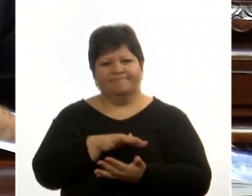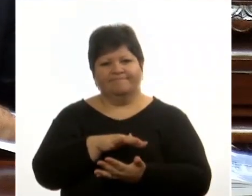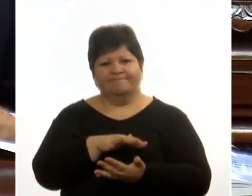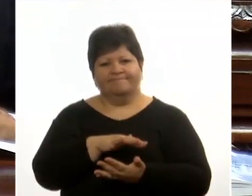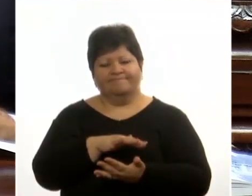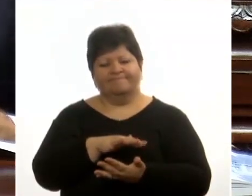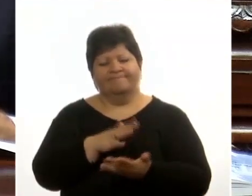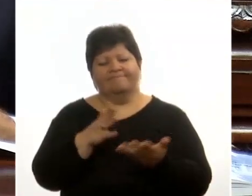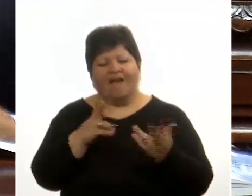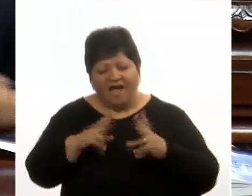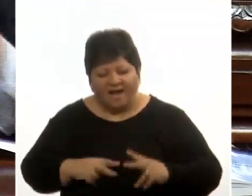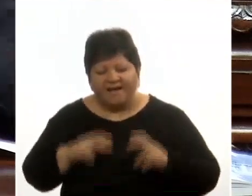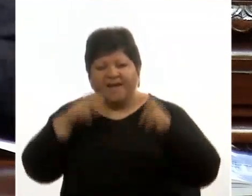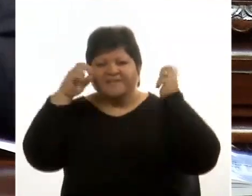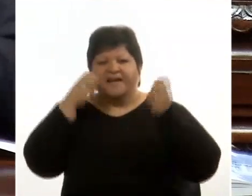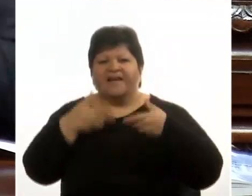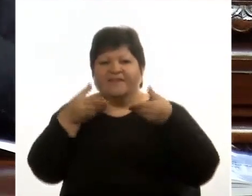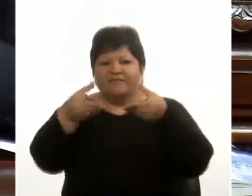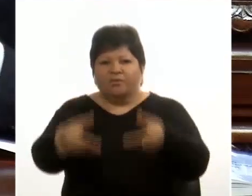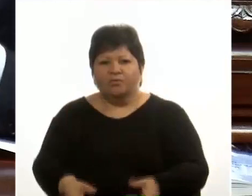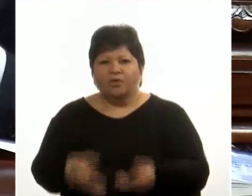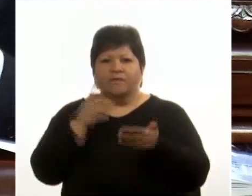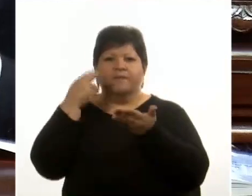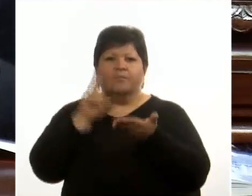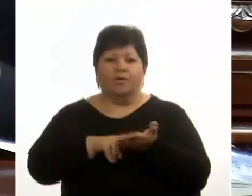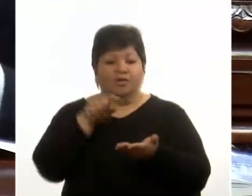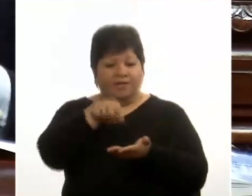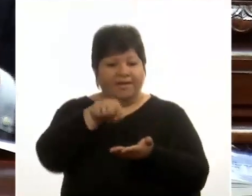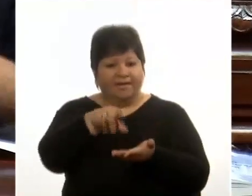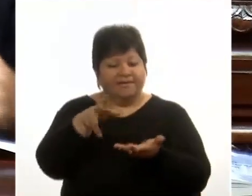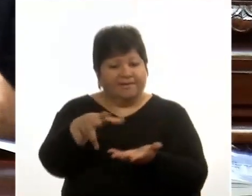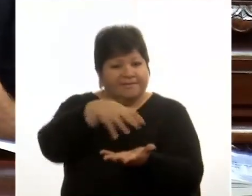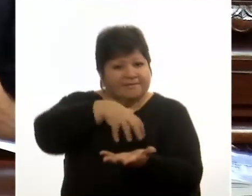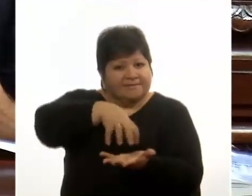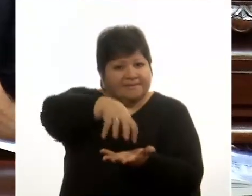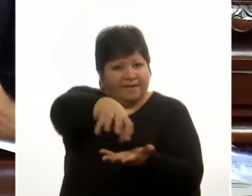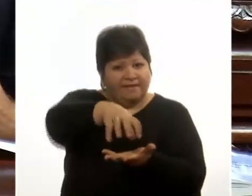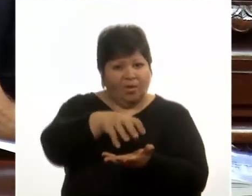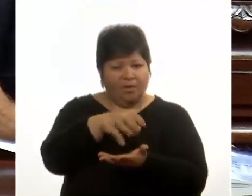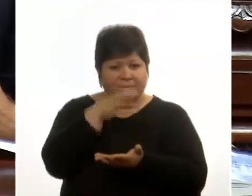¿No habrá que analizar la devolución de impuestos de este sector en estos momentos?